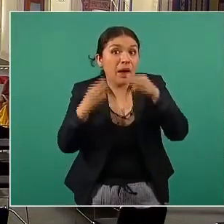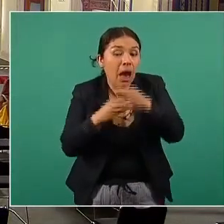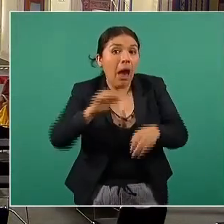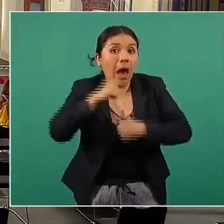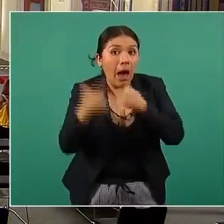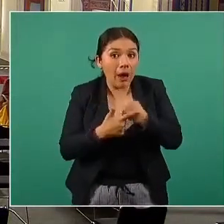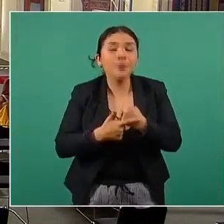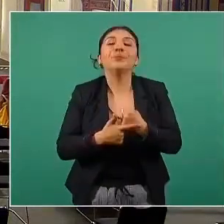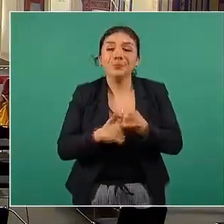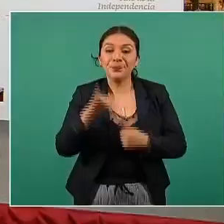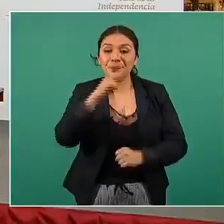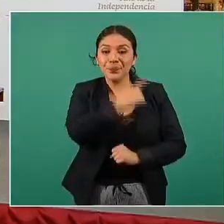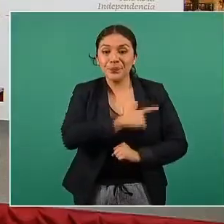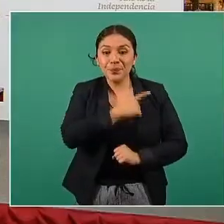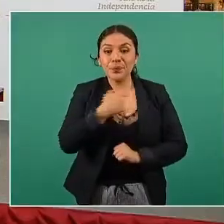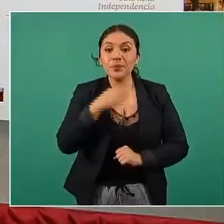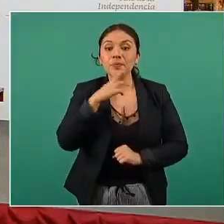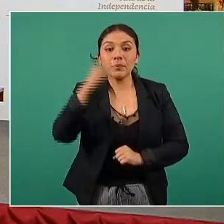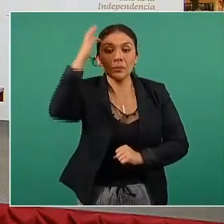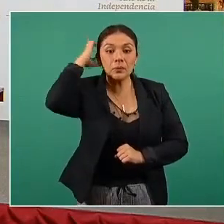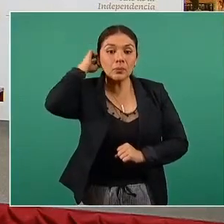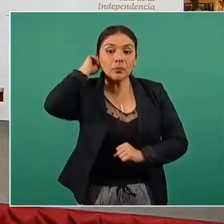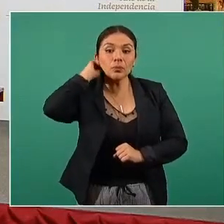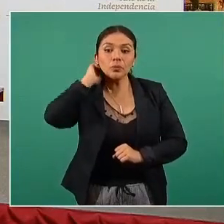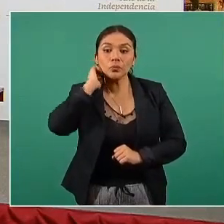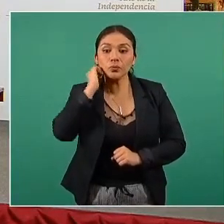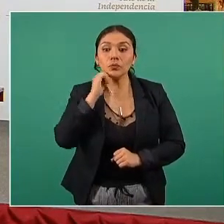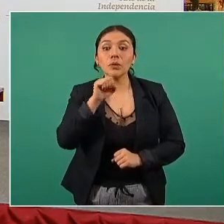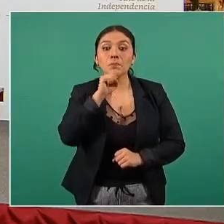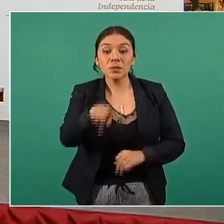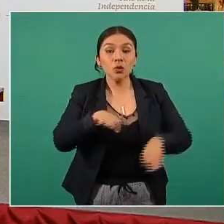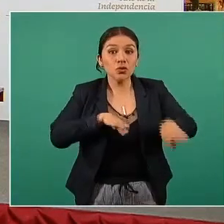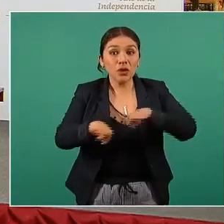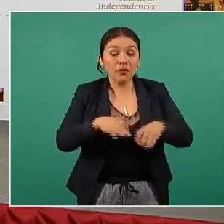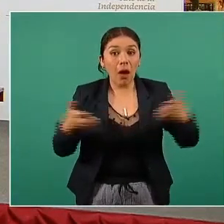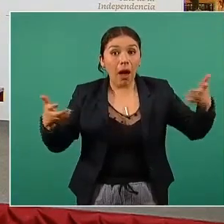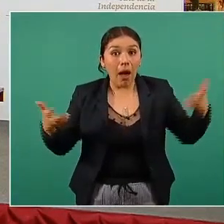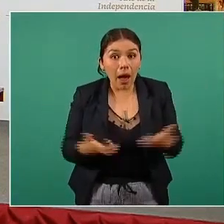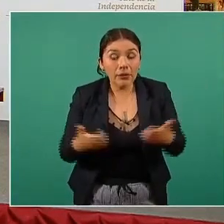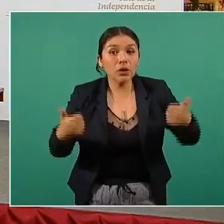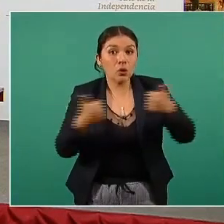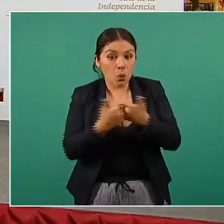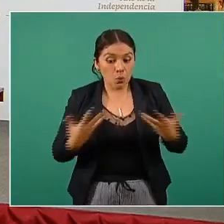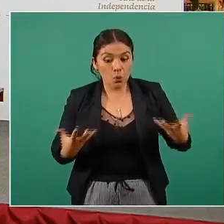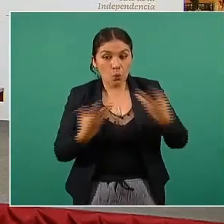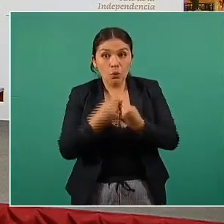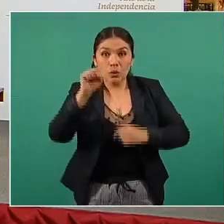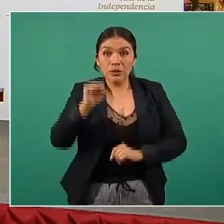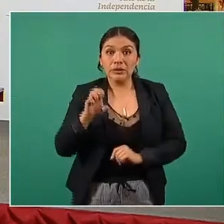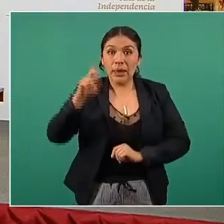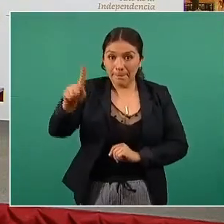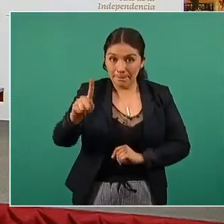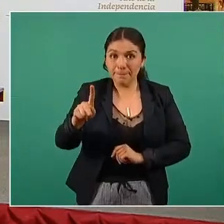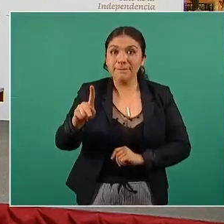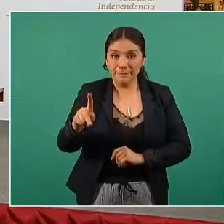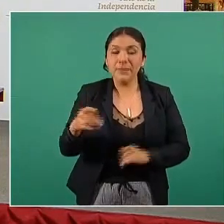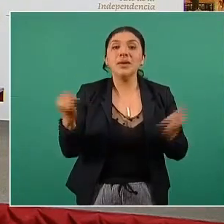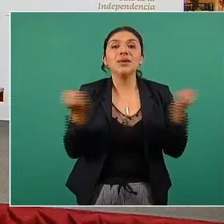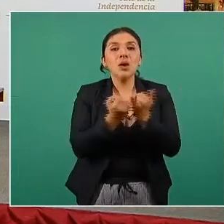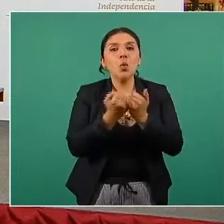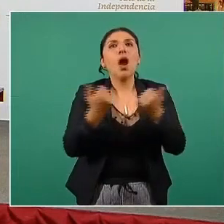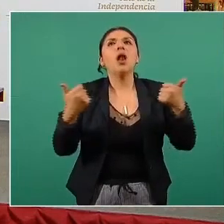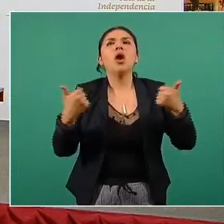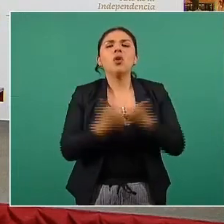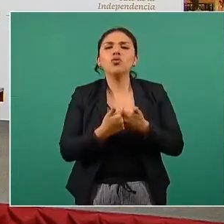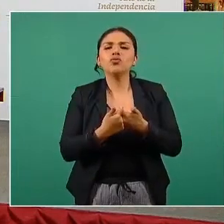muchas gracias claro que sí con el trabajo que estamos haciendo en conjunto con la SEP y de hecho con